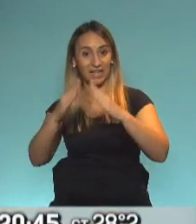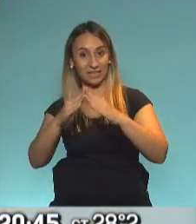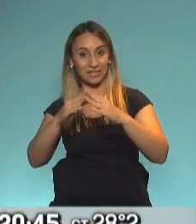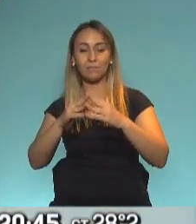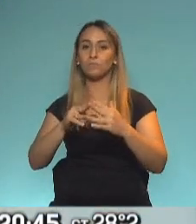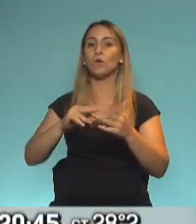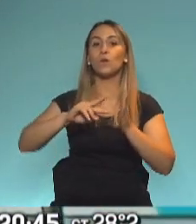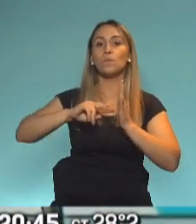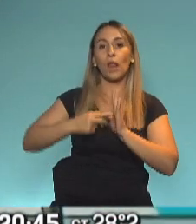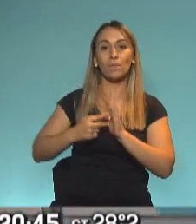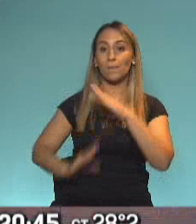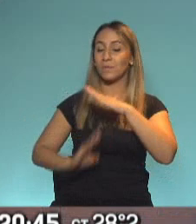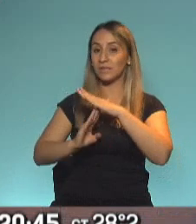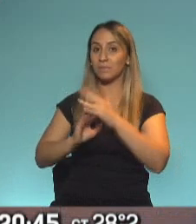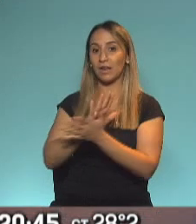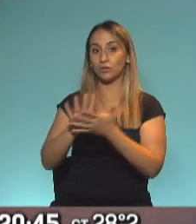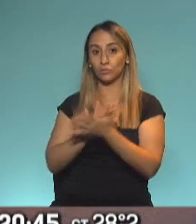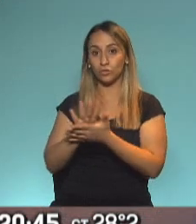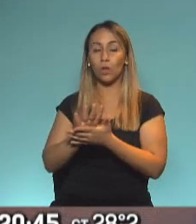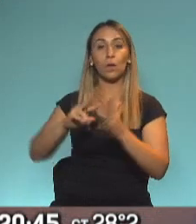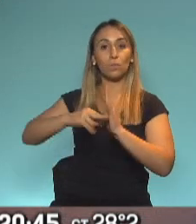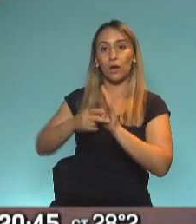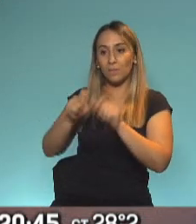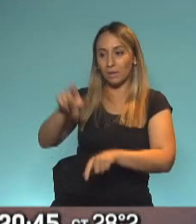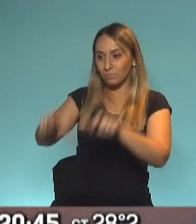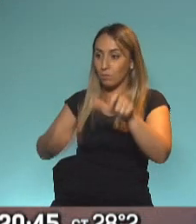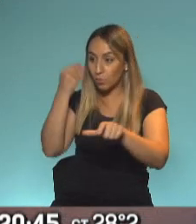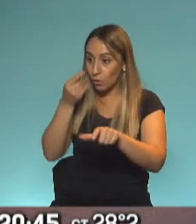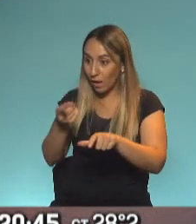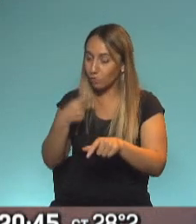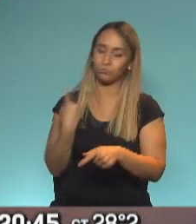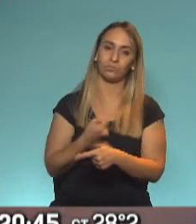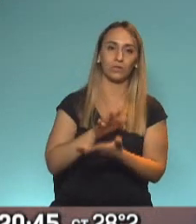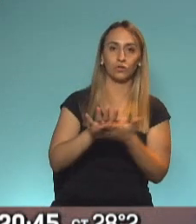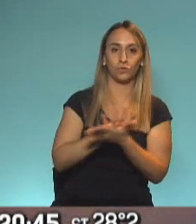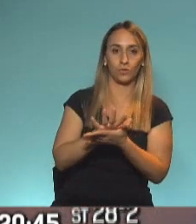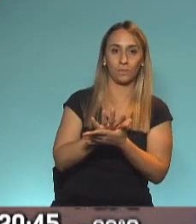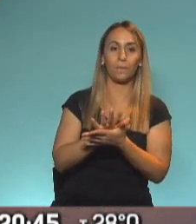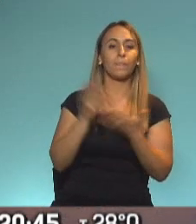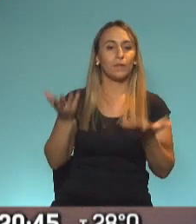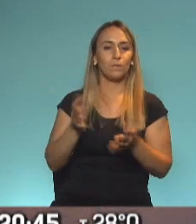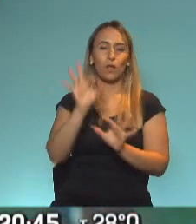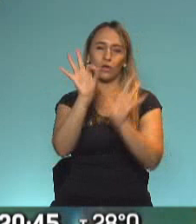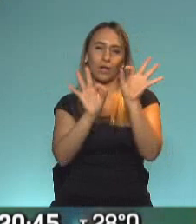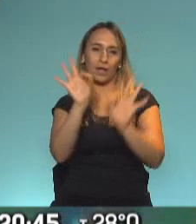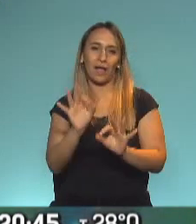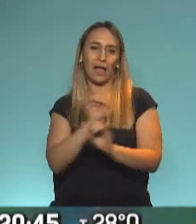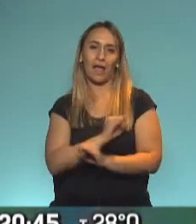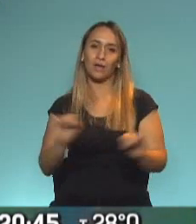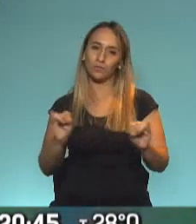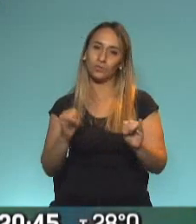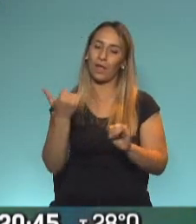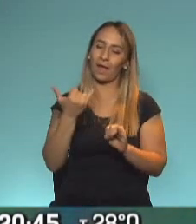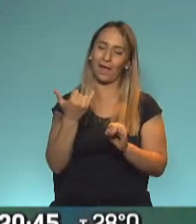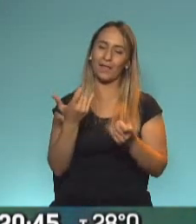principales, los problemas que preocupan a la gente. Después, por supuesto, este anuncio, si querés, más de color, que tiene ahí una